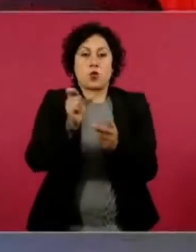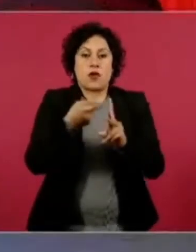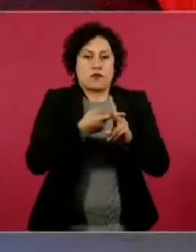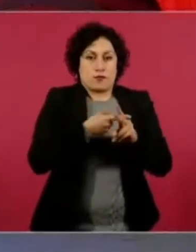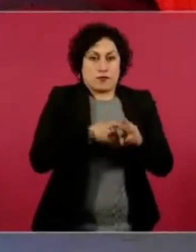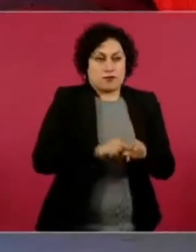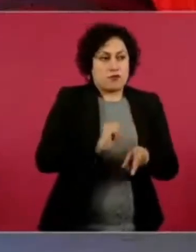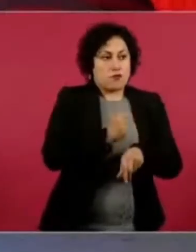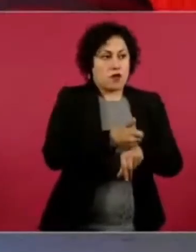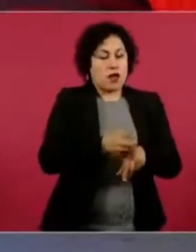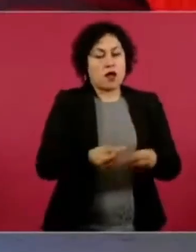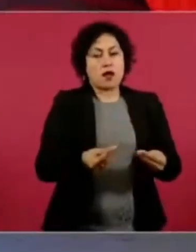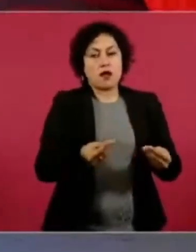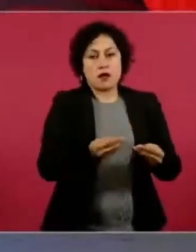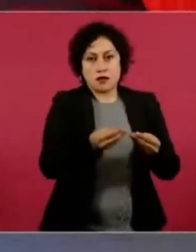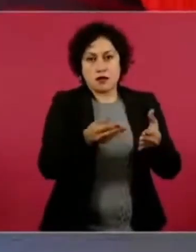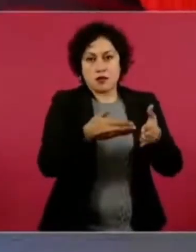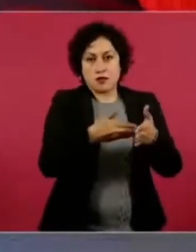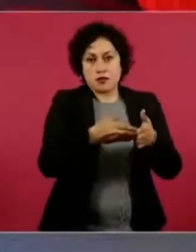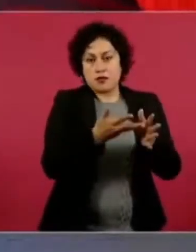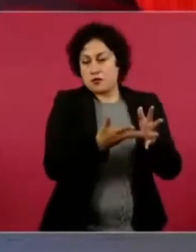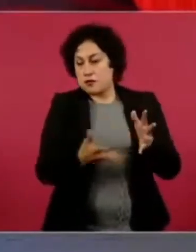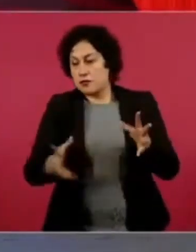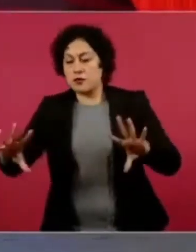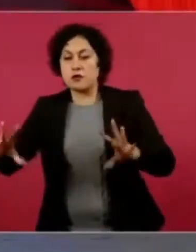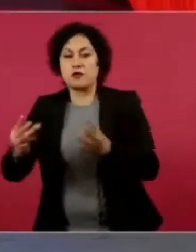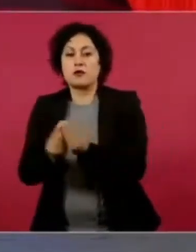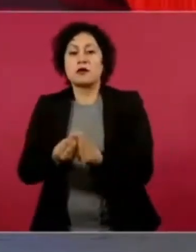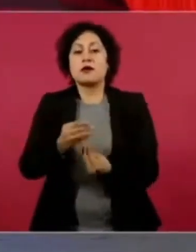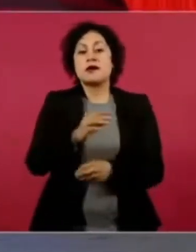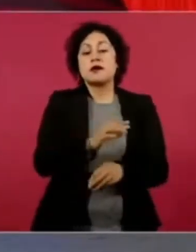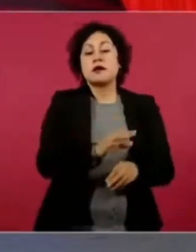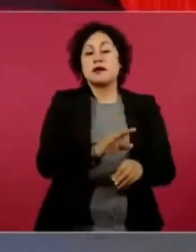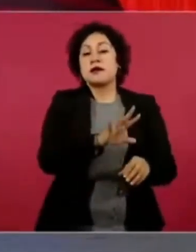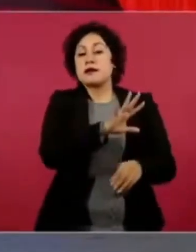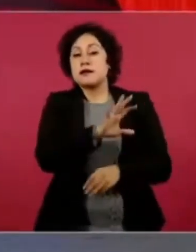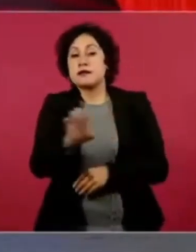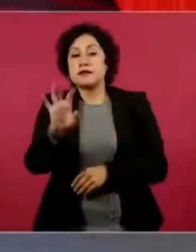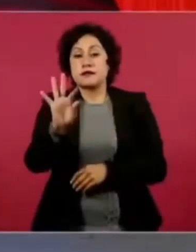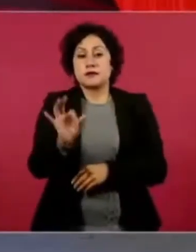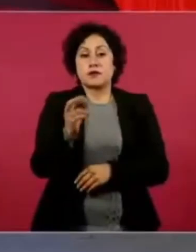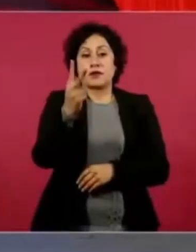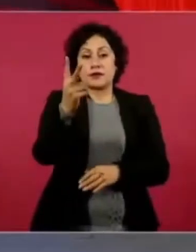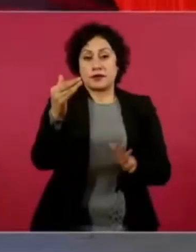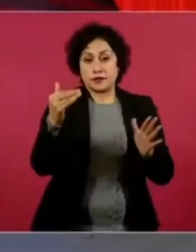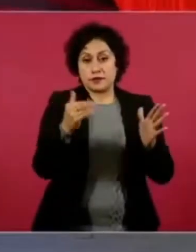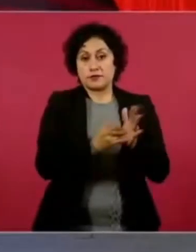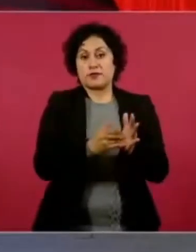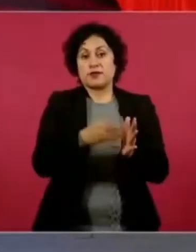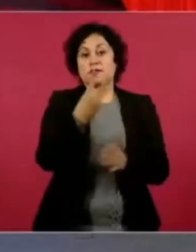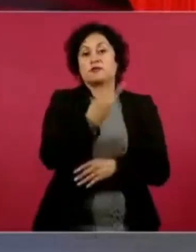cocinas, 542 mil 286.